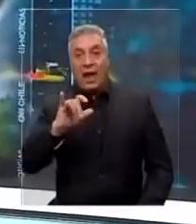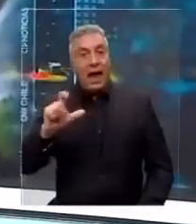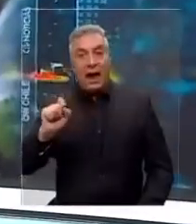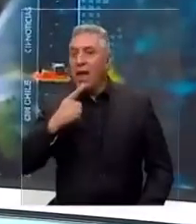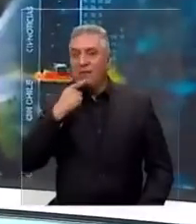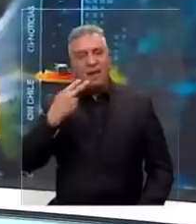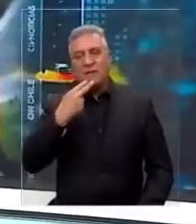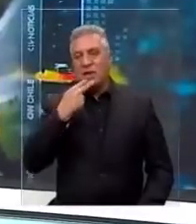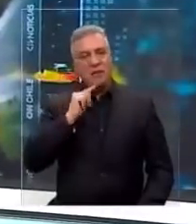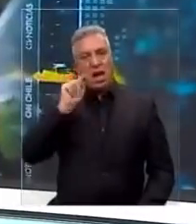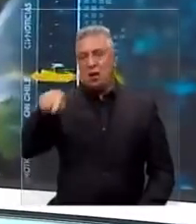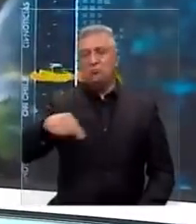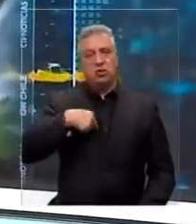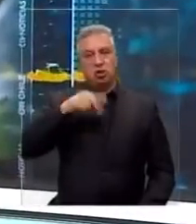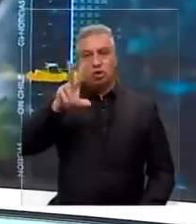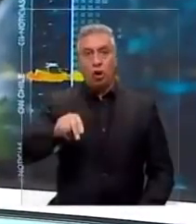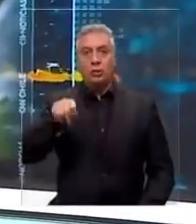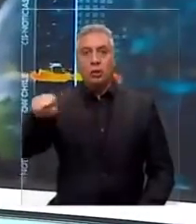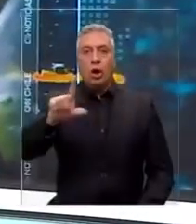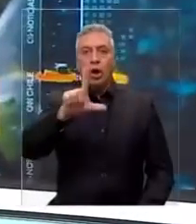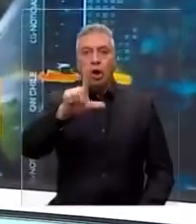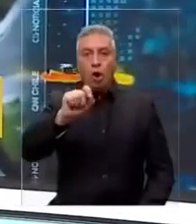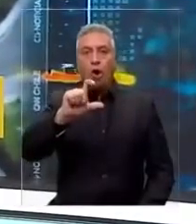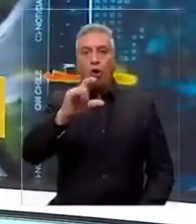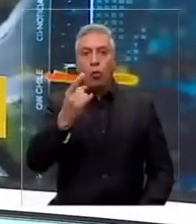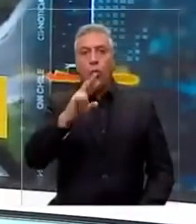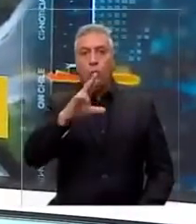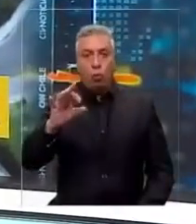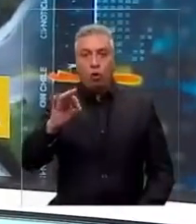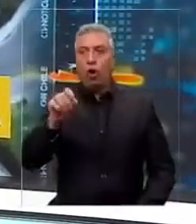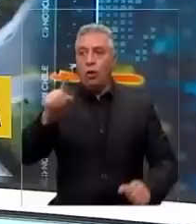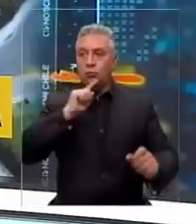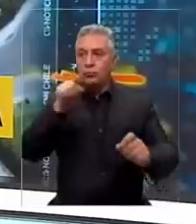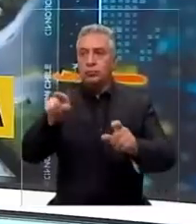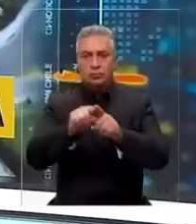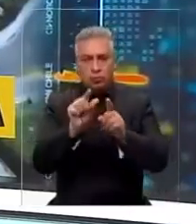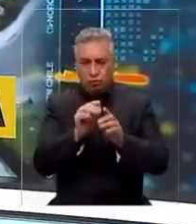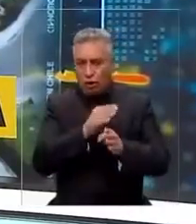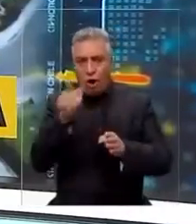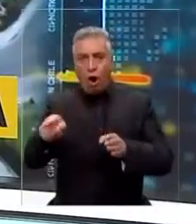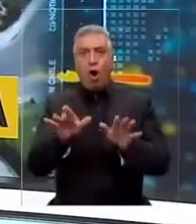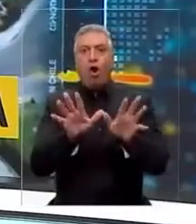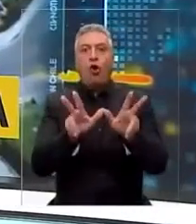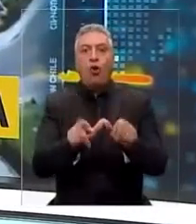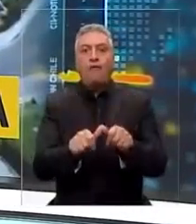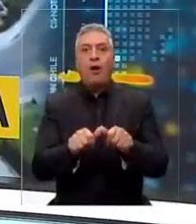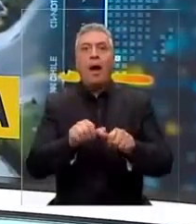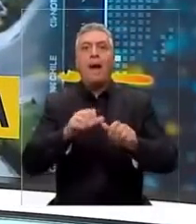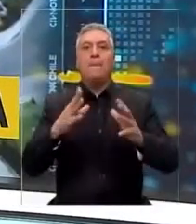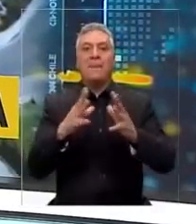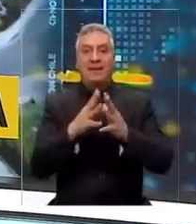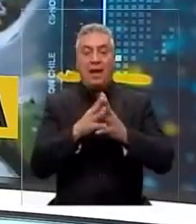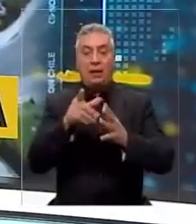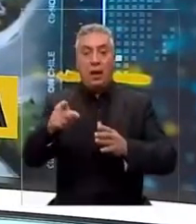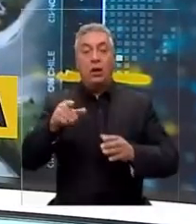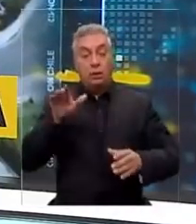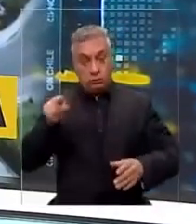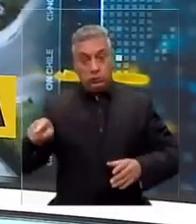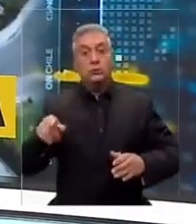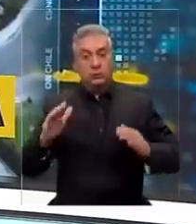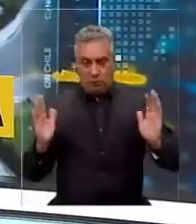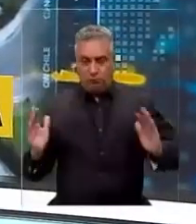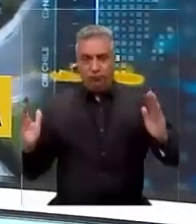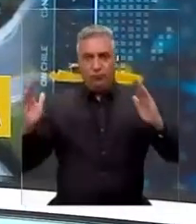ahí. Es una exclusiva casa en Locurro, ubicada junto al hoy Club Militar, la residencia que el dictador Augusto Pinochet se mandó a